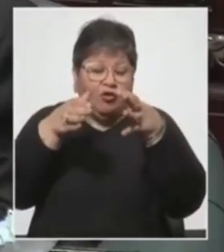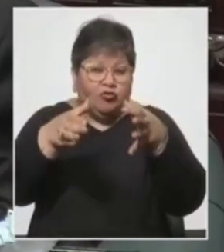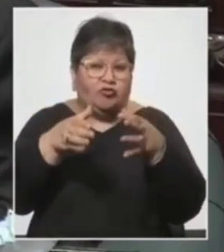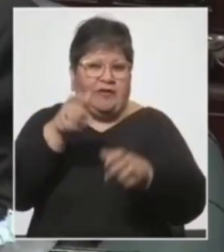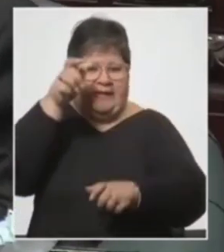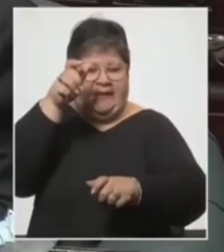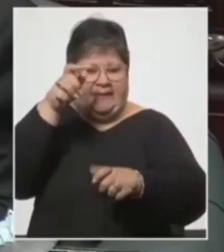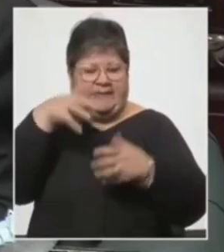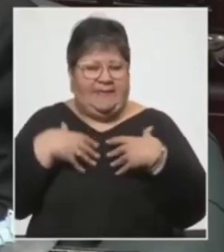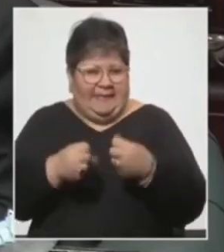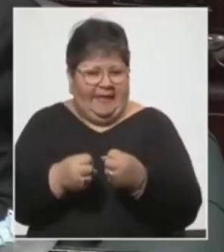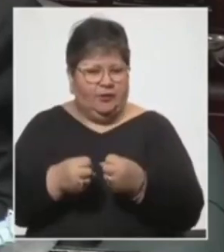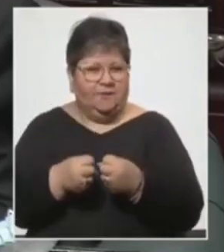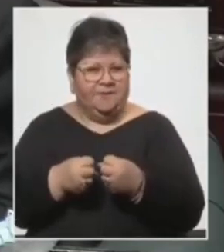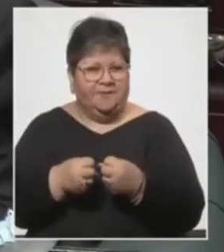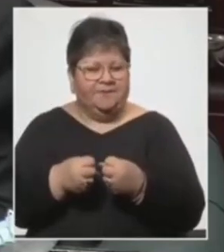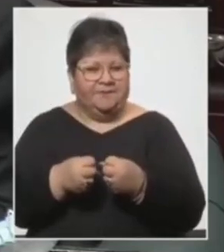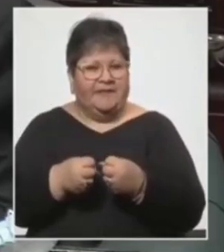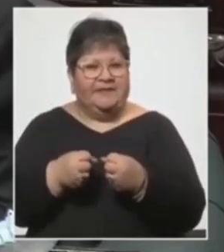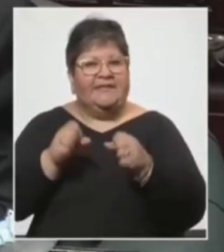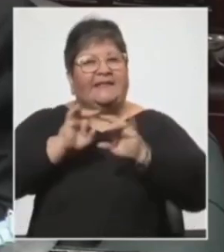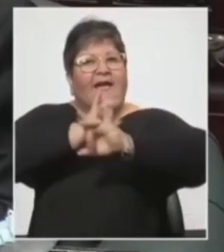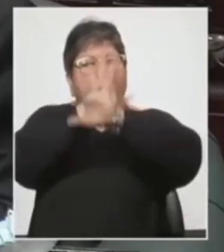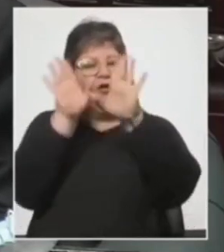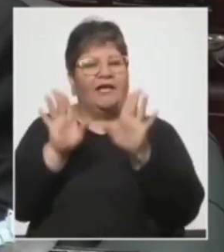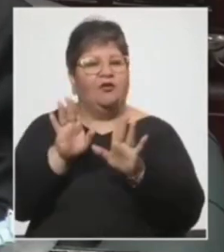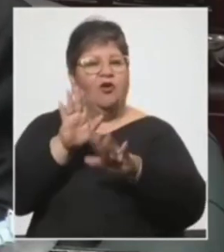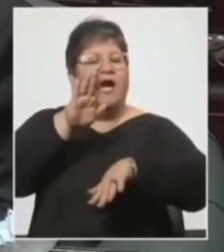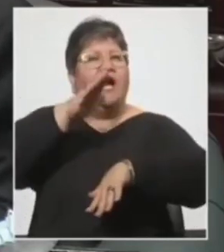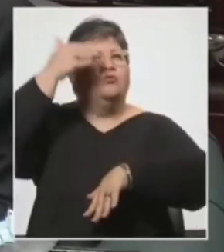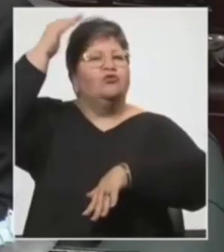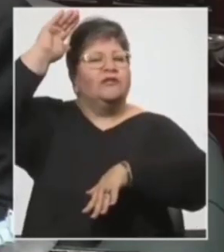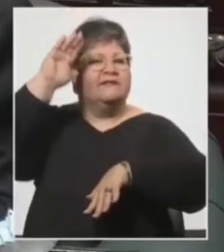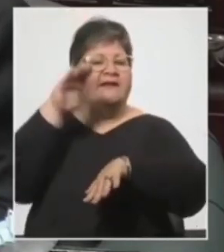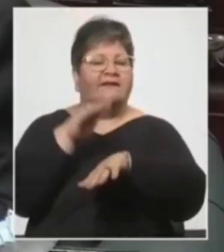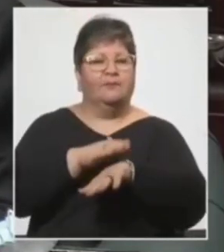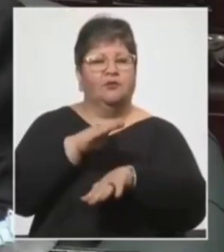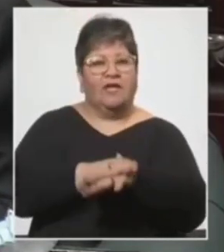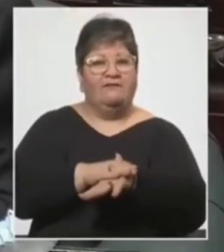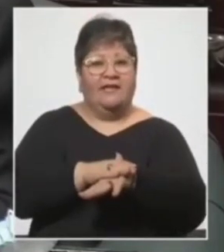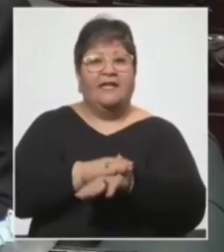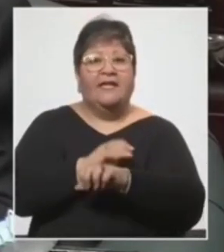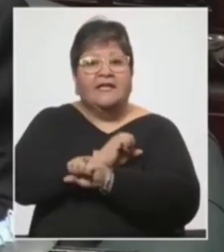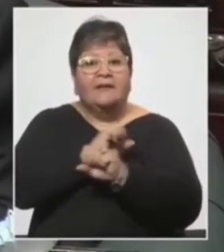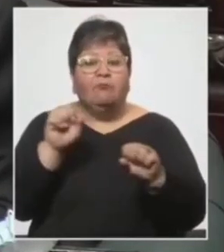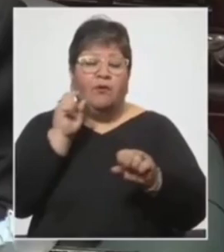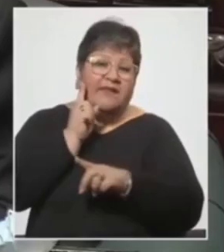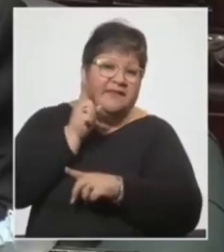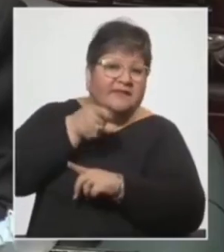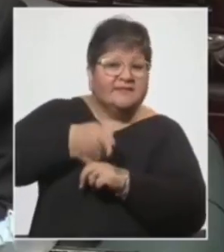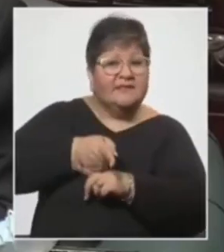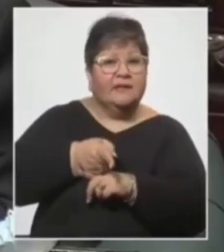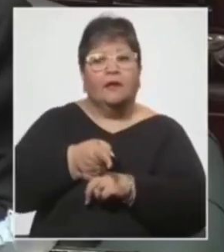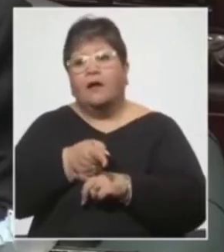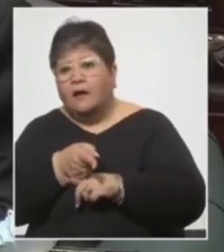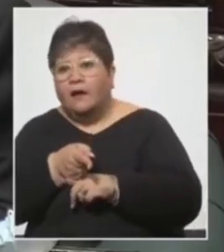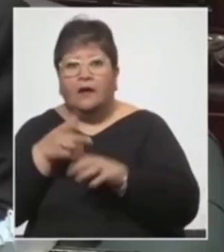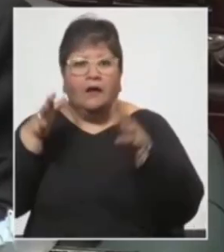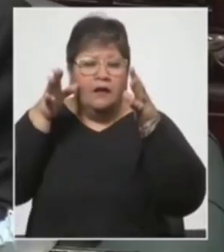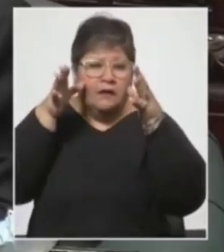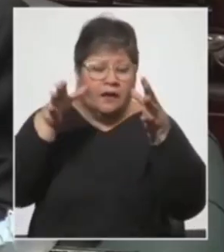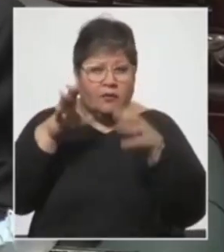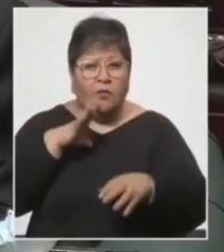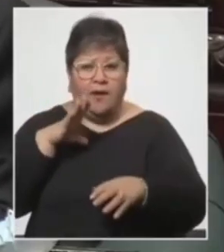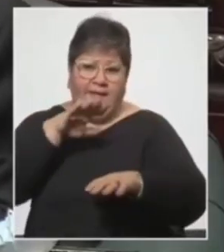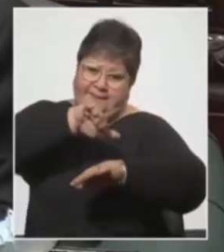en claro que la autoridad competente es la que puede justamente definir que haya riesgos sanitarios que no es